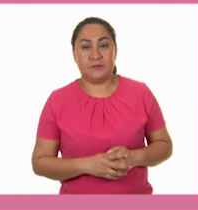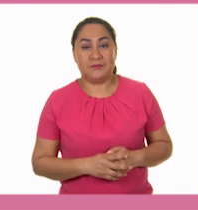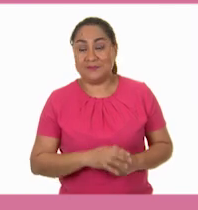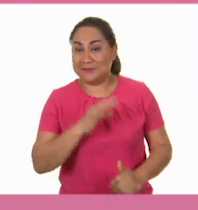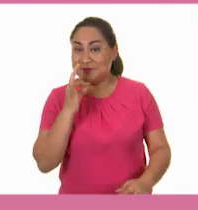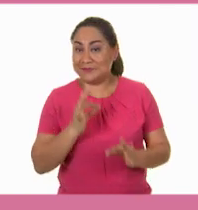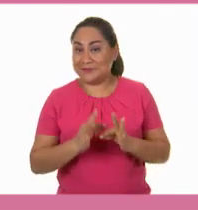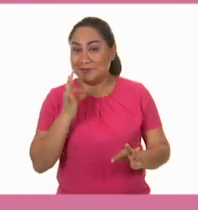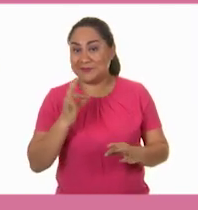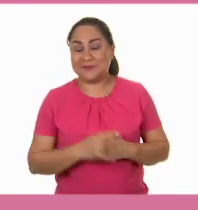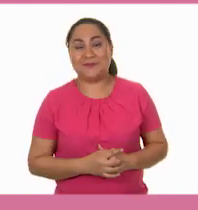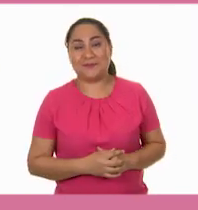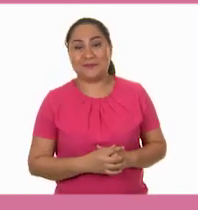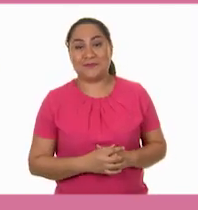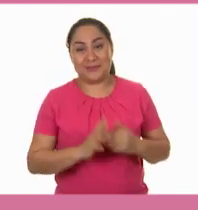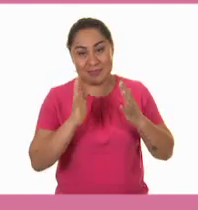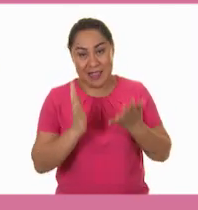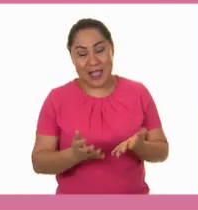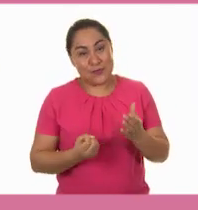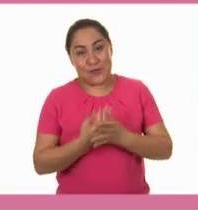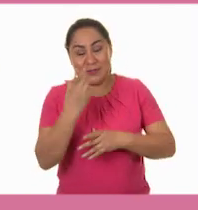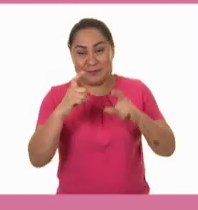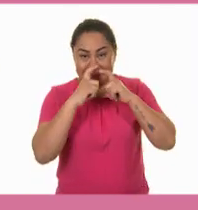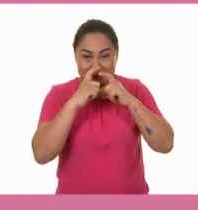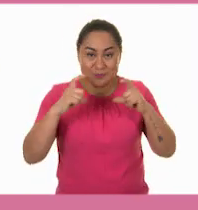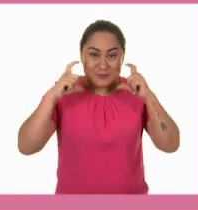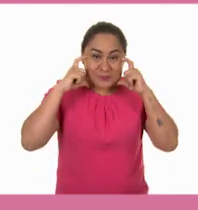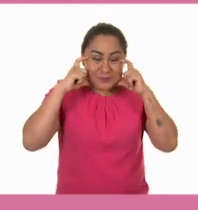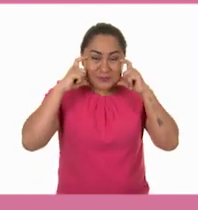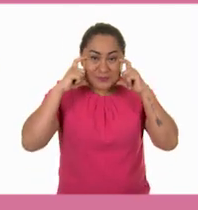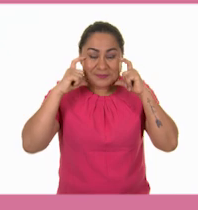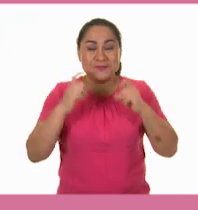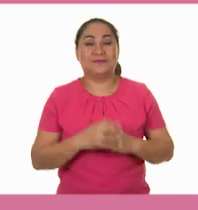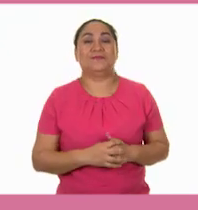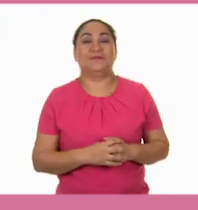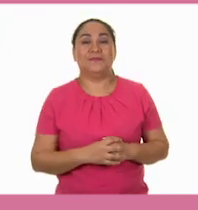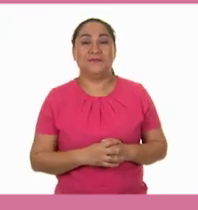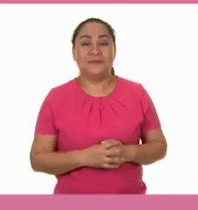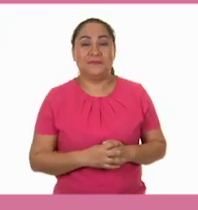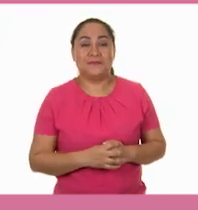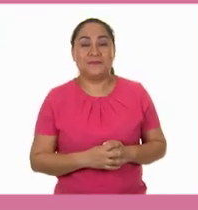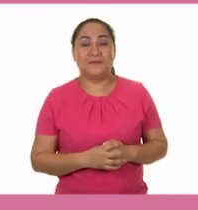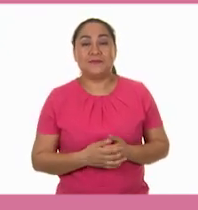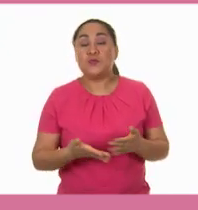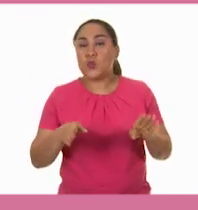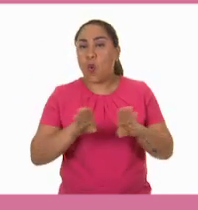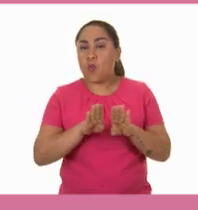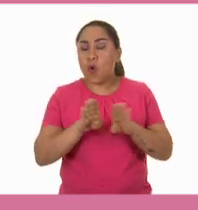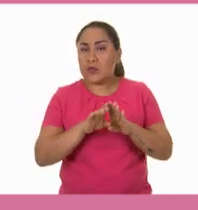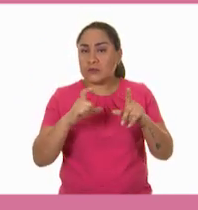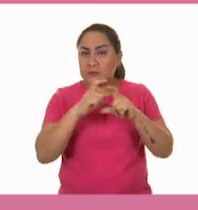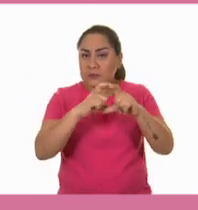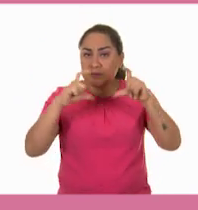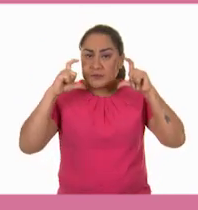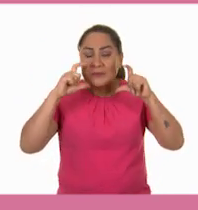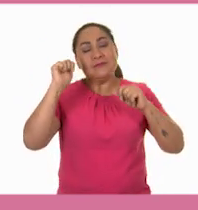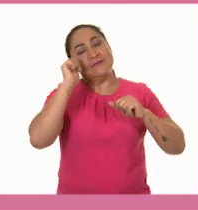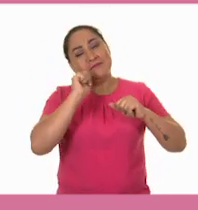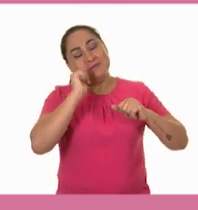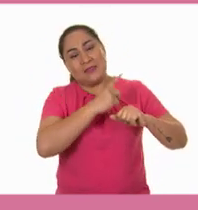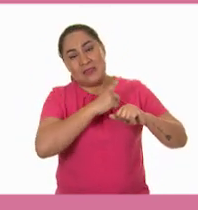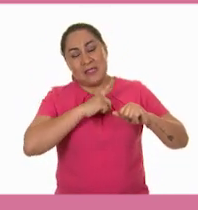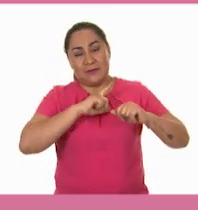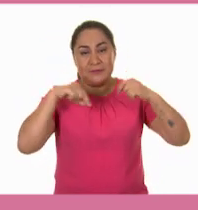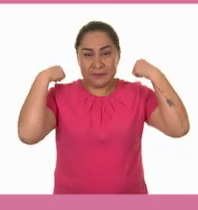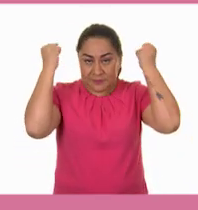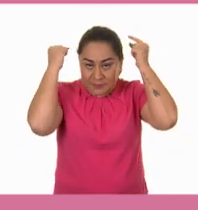¡Listo! Ya tienes un cubrebocas con dos pares de cuerdas. Para colocártelo, deberás amarrar las